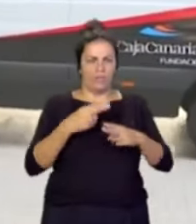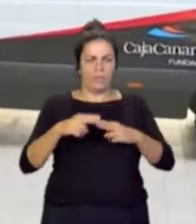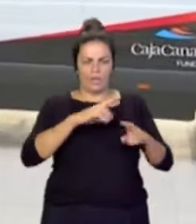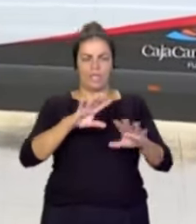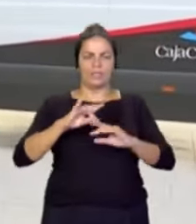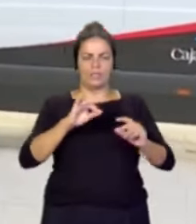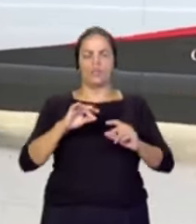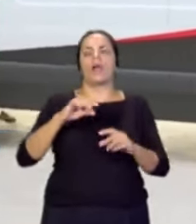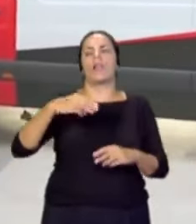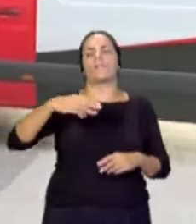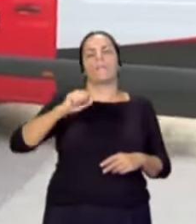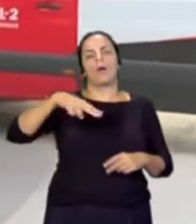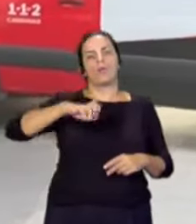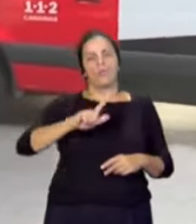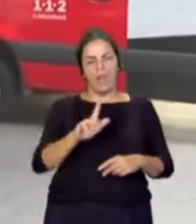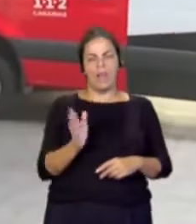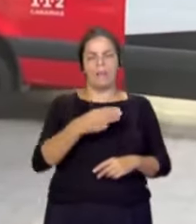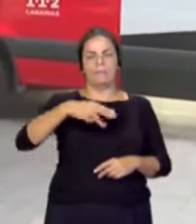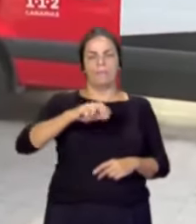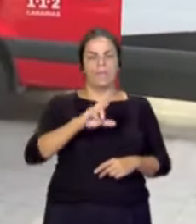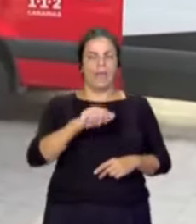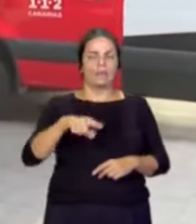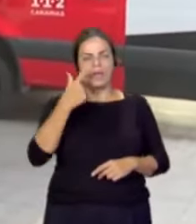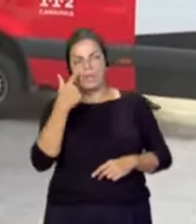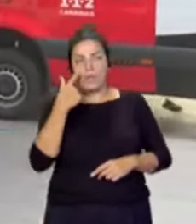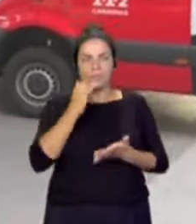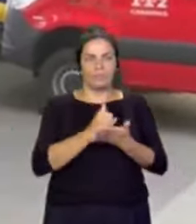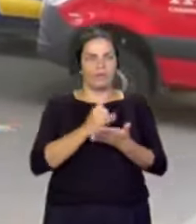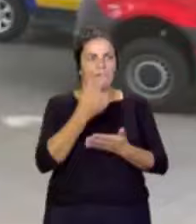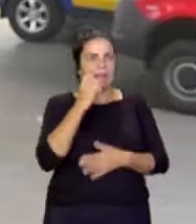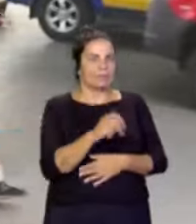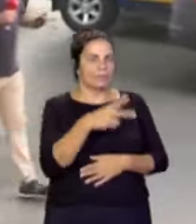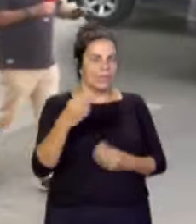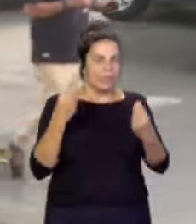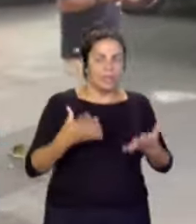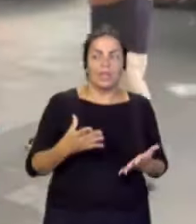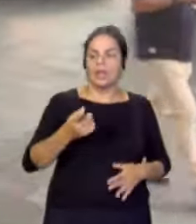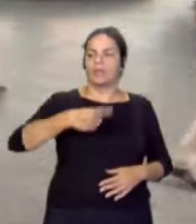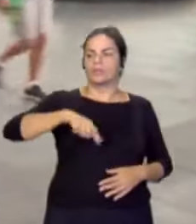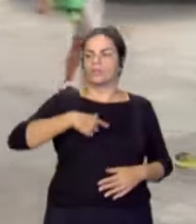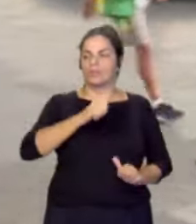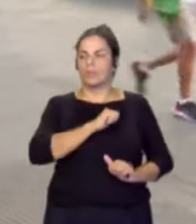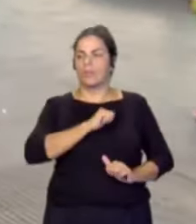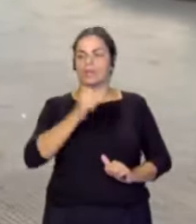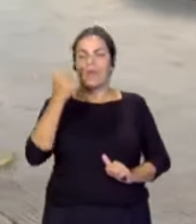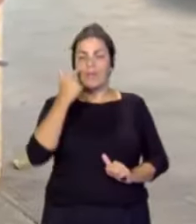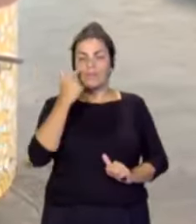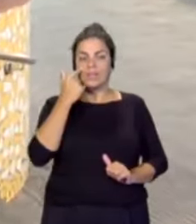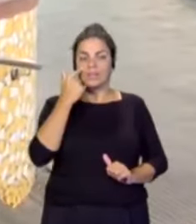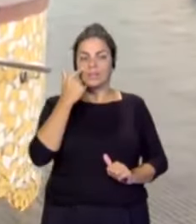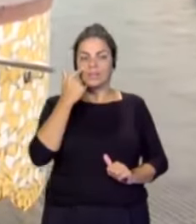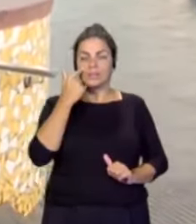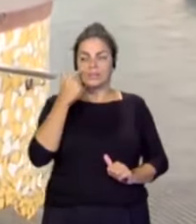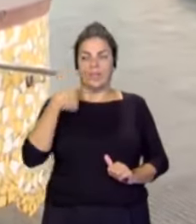atentos a cómo va a funcionar esta prueba y lo que nosotros estamos esperando efectivamente es que se ponga en marcha ese